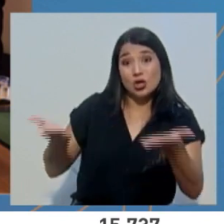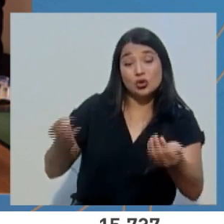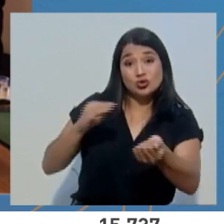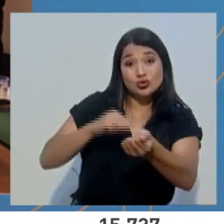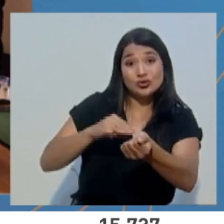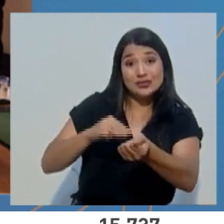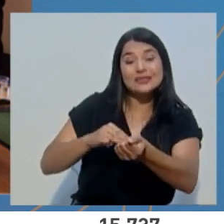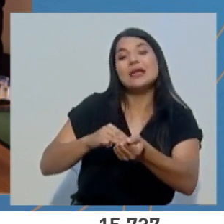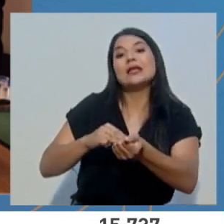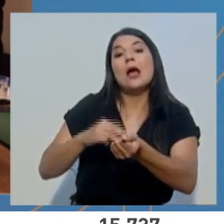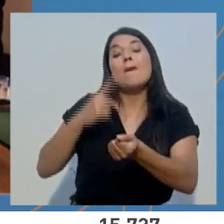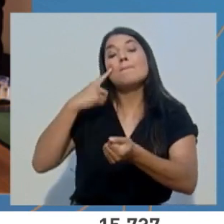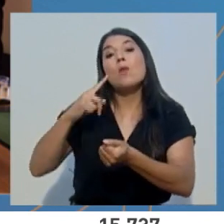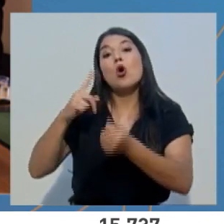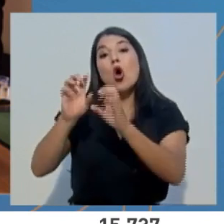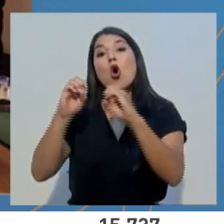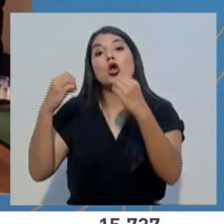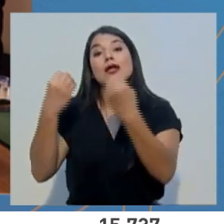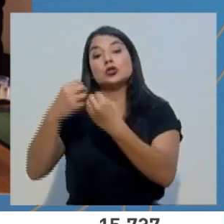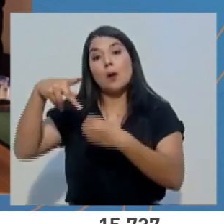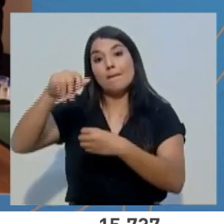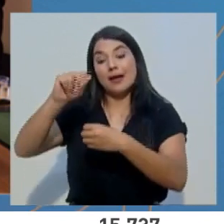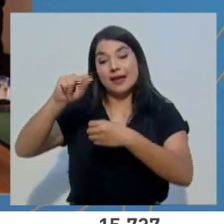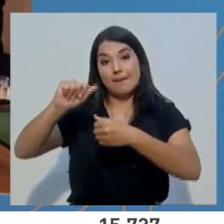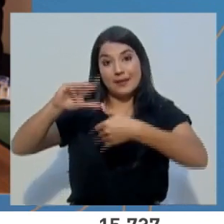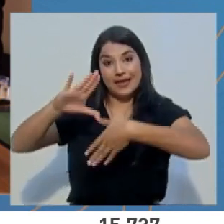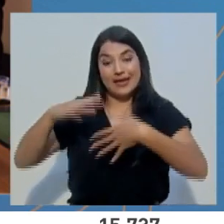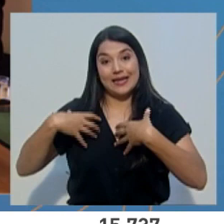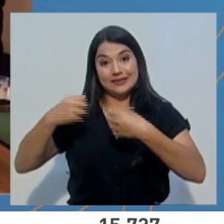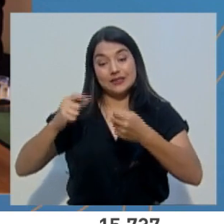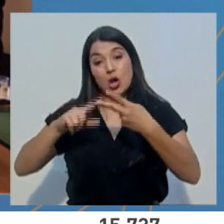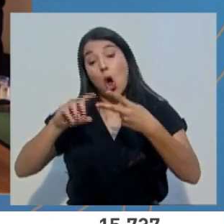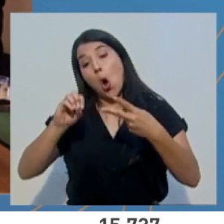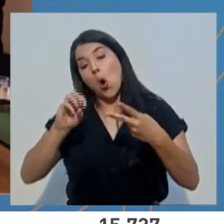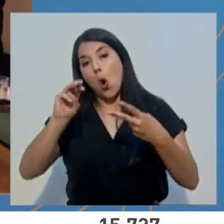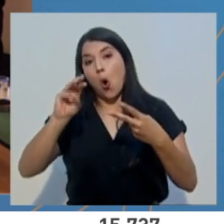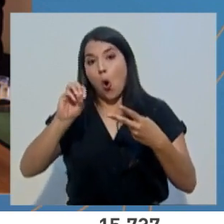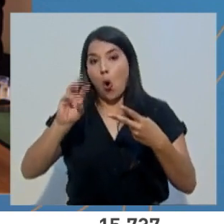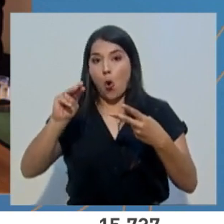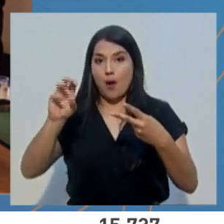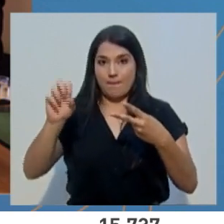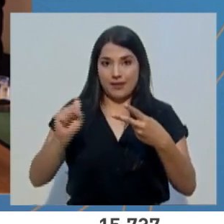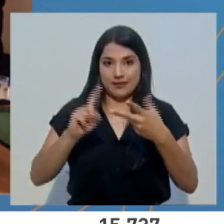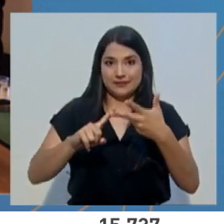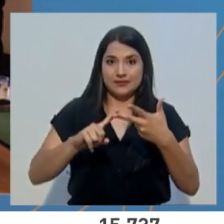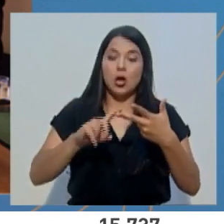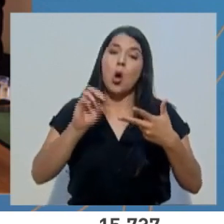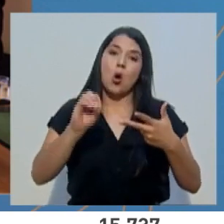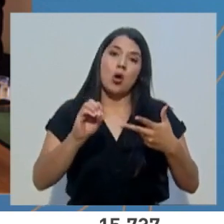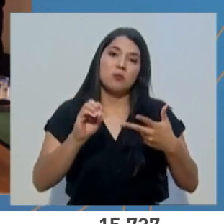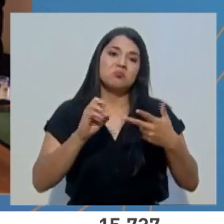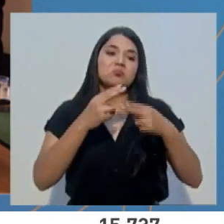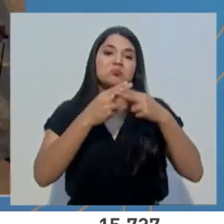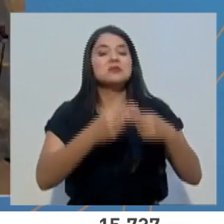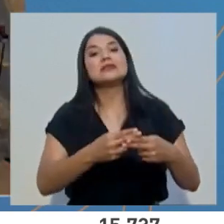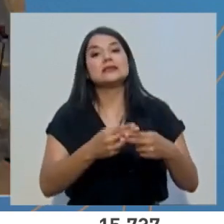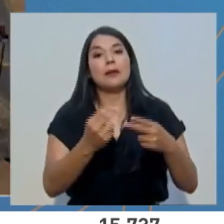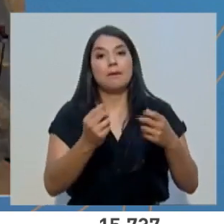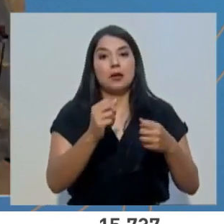Panamericana de la Salud, Organización Mundial de la Salud, o como conocemos acá, Unidades Médicas Móviles.